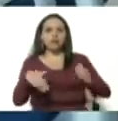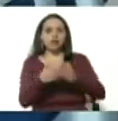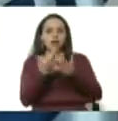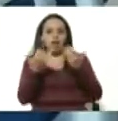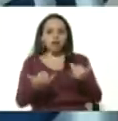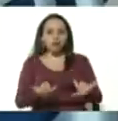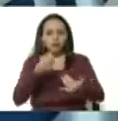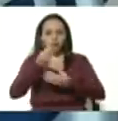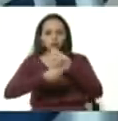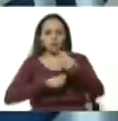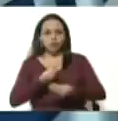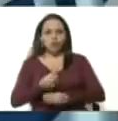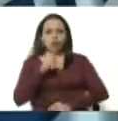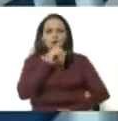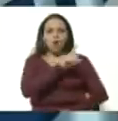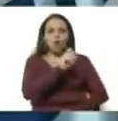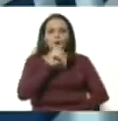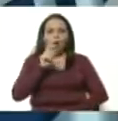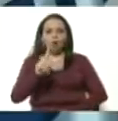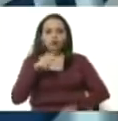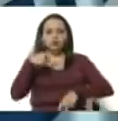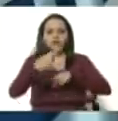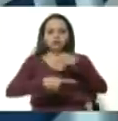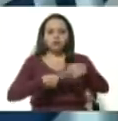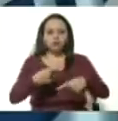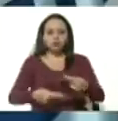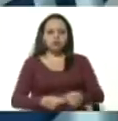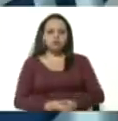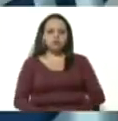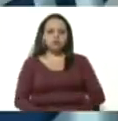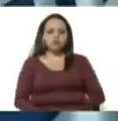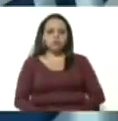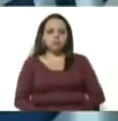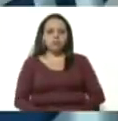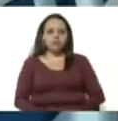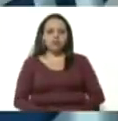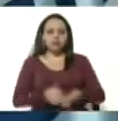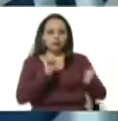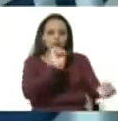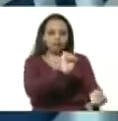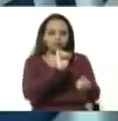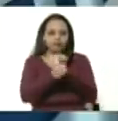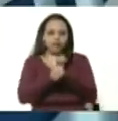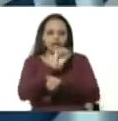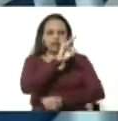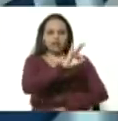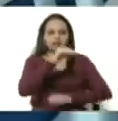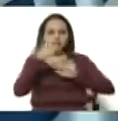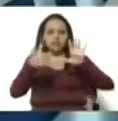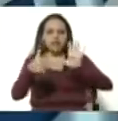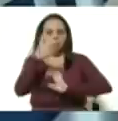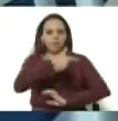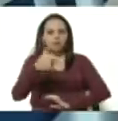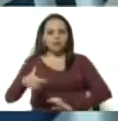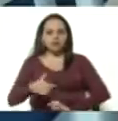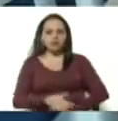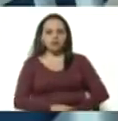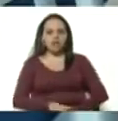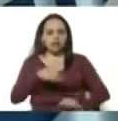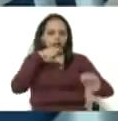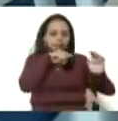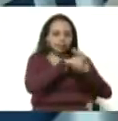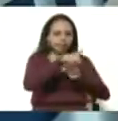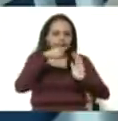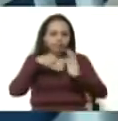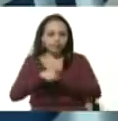realizado 11 procedimientos con 36 detenciones de personas que han ingresado